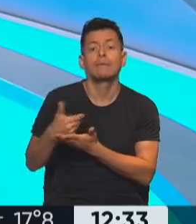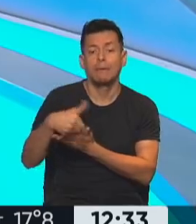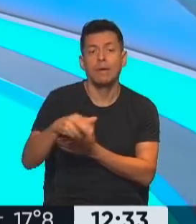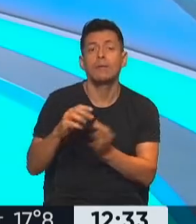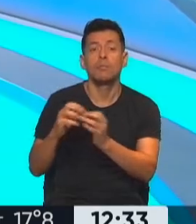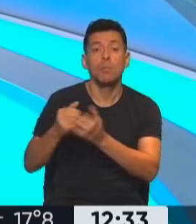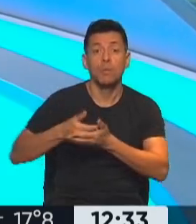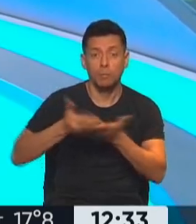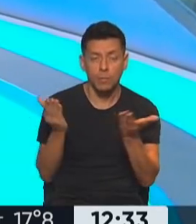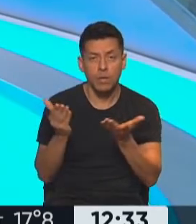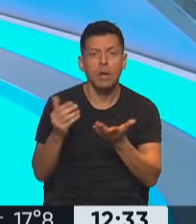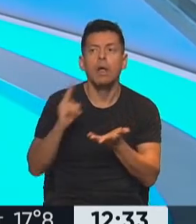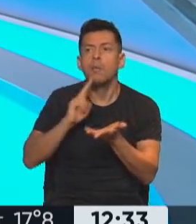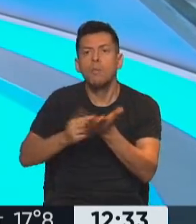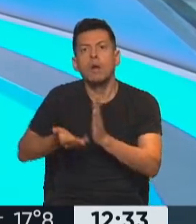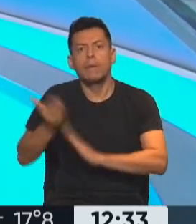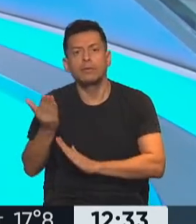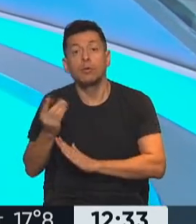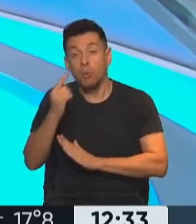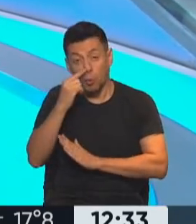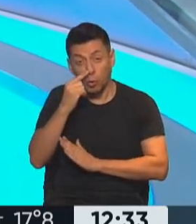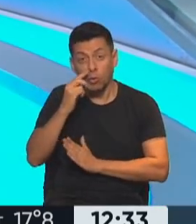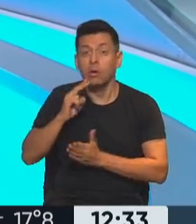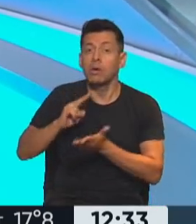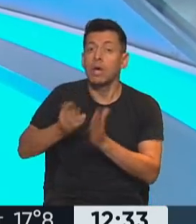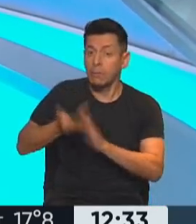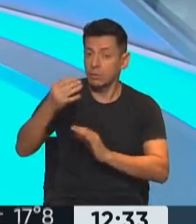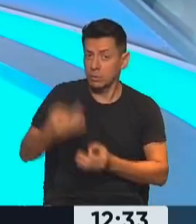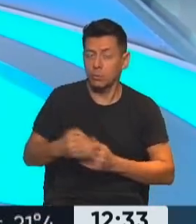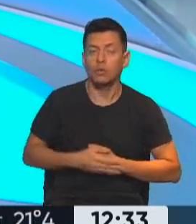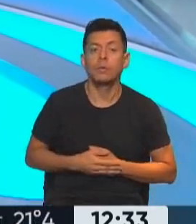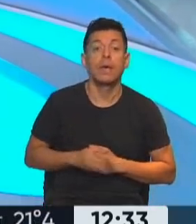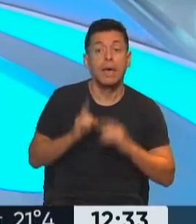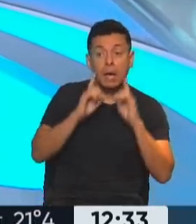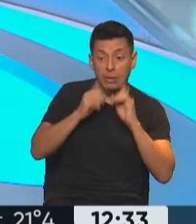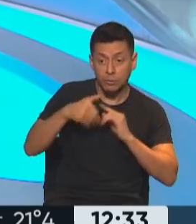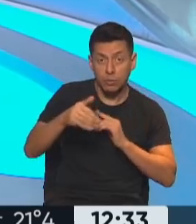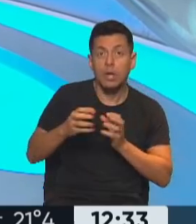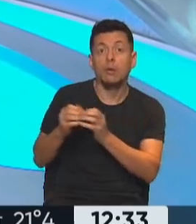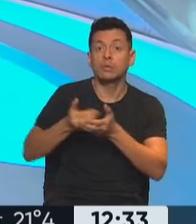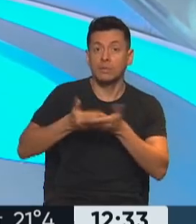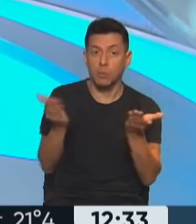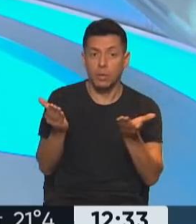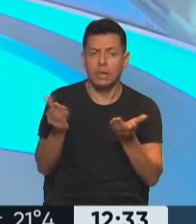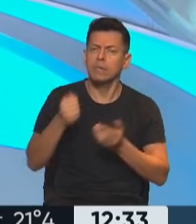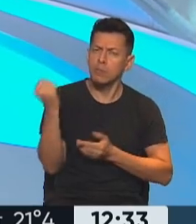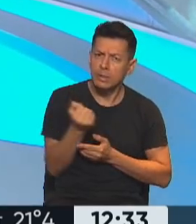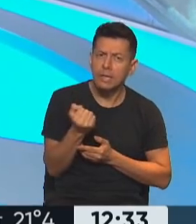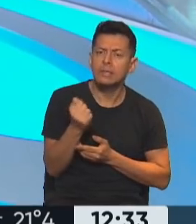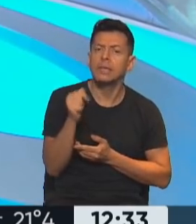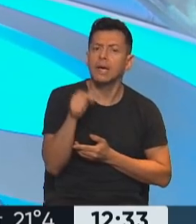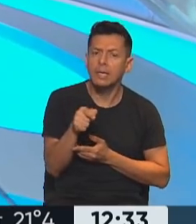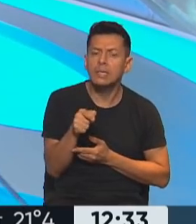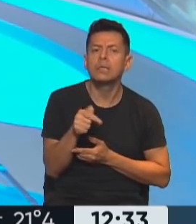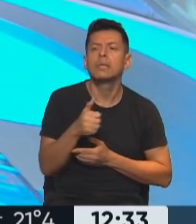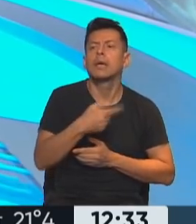y probablemente a partir del 1 de junio tengamos nuevas tarifas. Estaremos muy atentos a estas audiencias públicas, siempre son enriquecedoras porque allí está